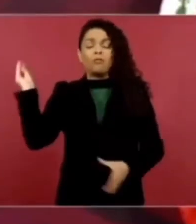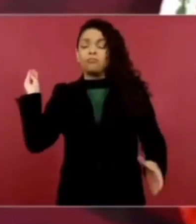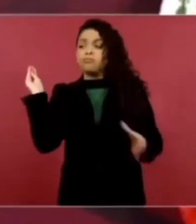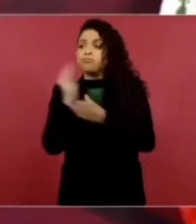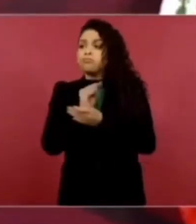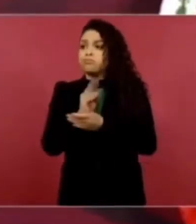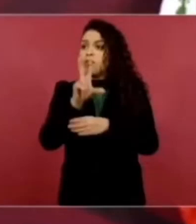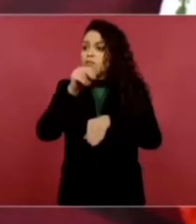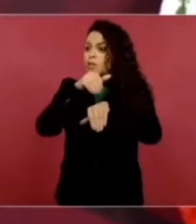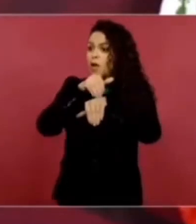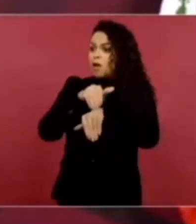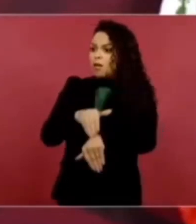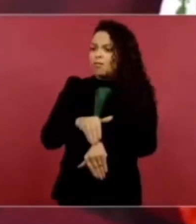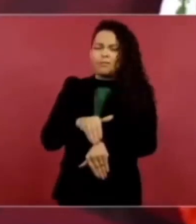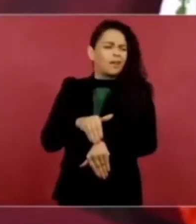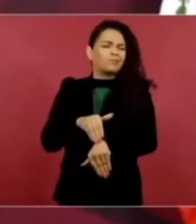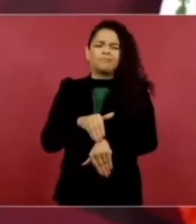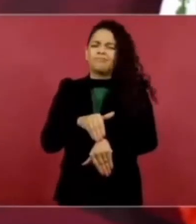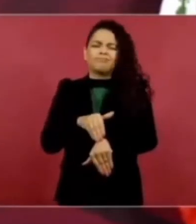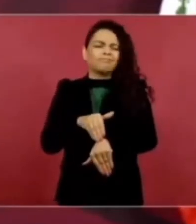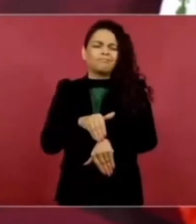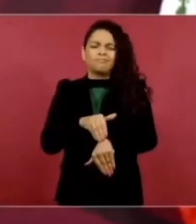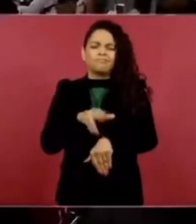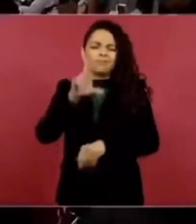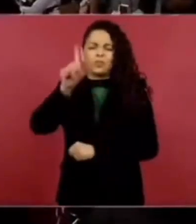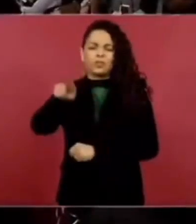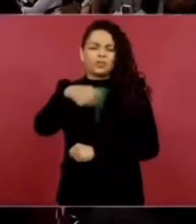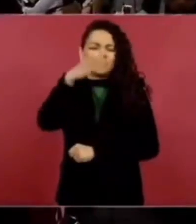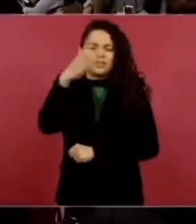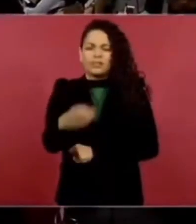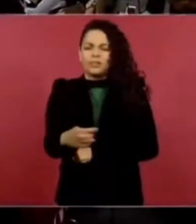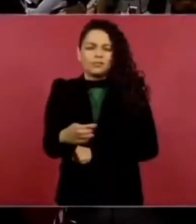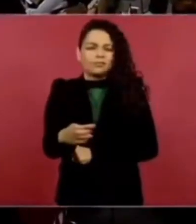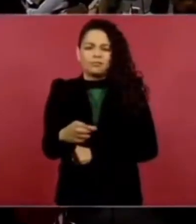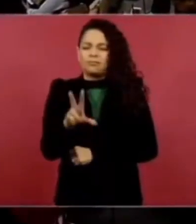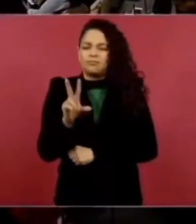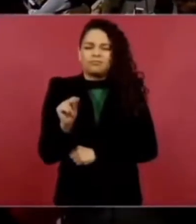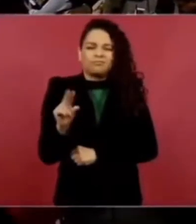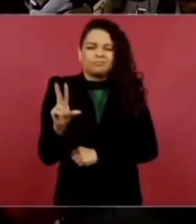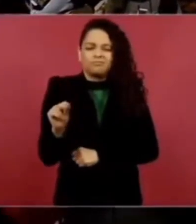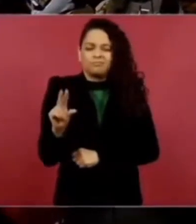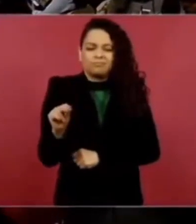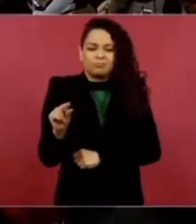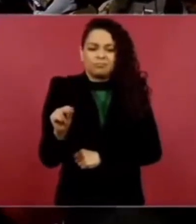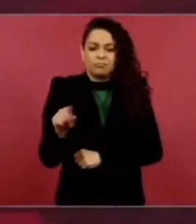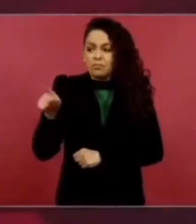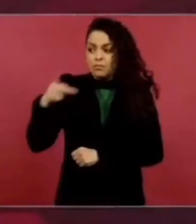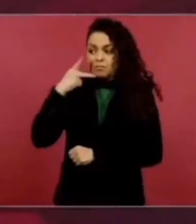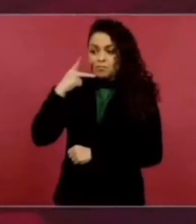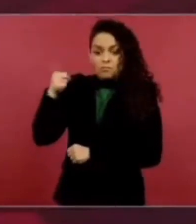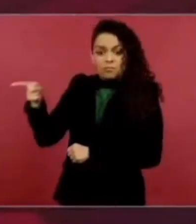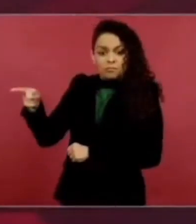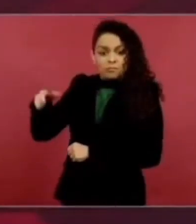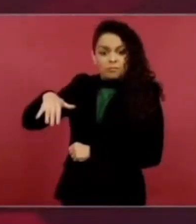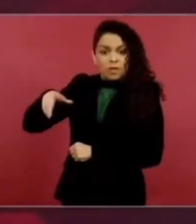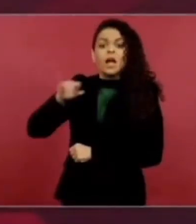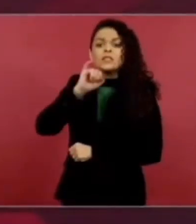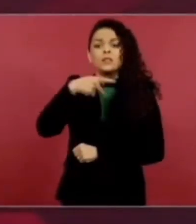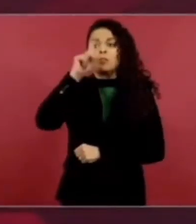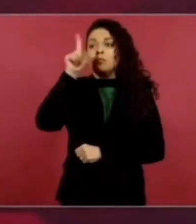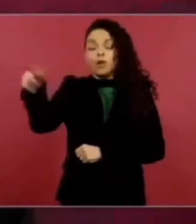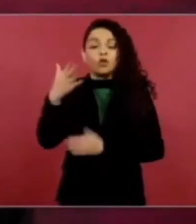No es cierto. Eso dijeron desde el mecanismo. Sí, pero están mal informados o